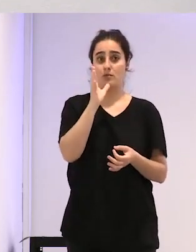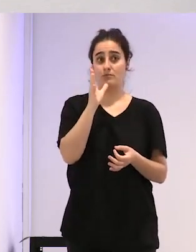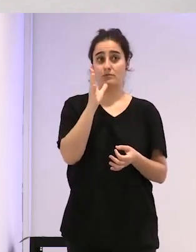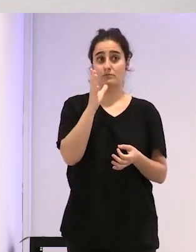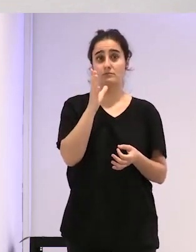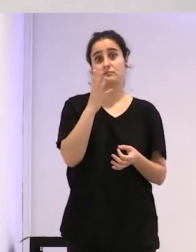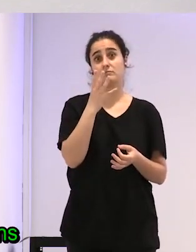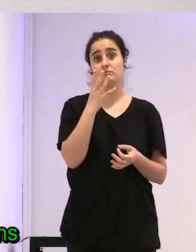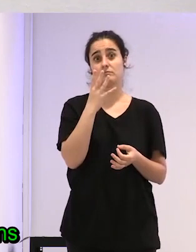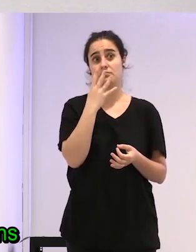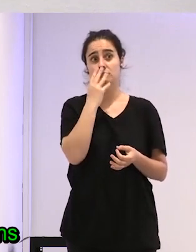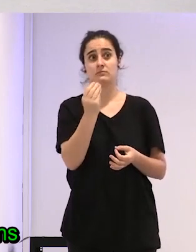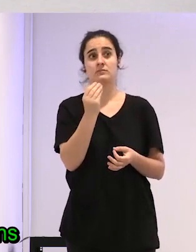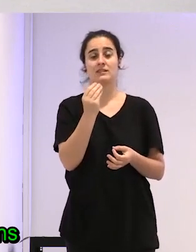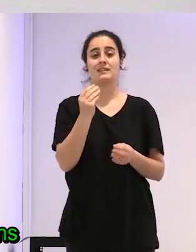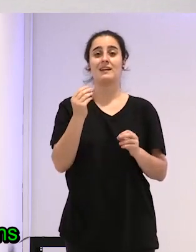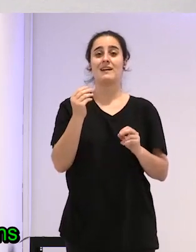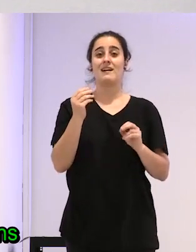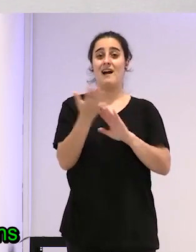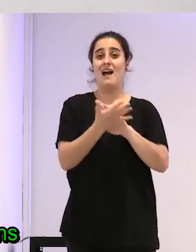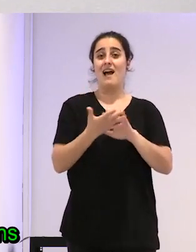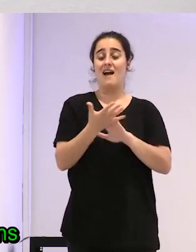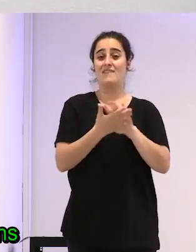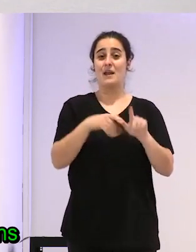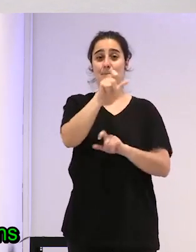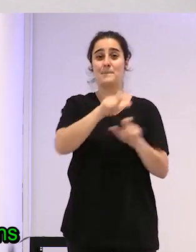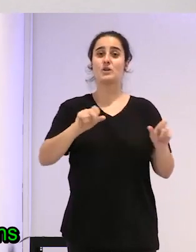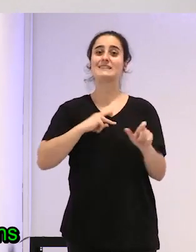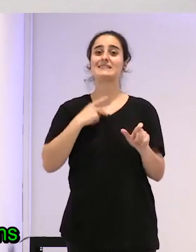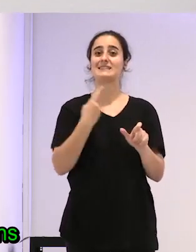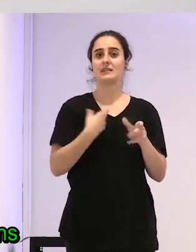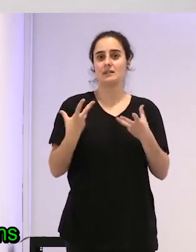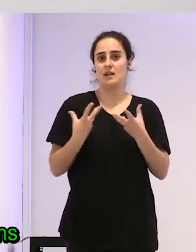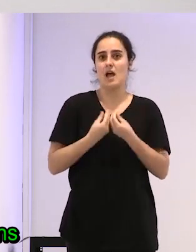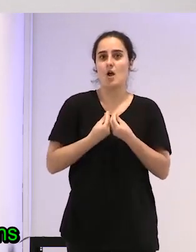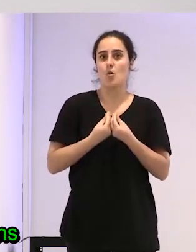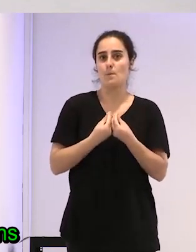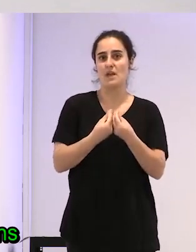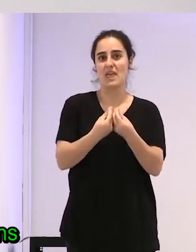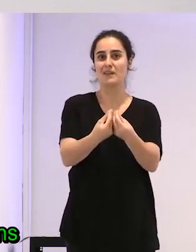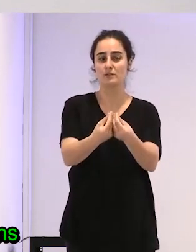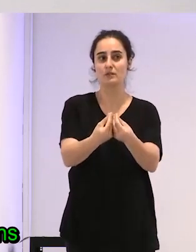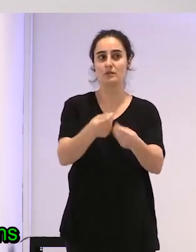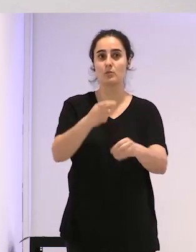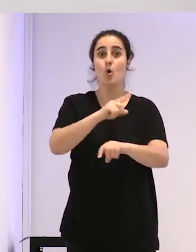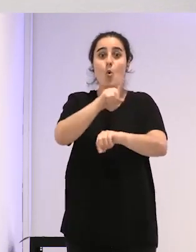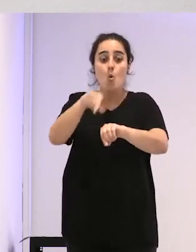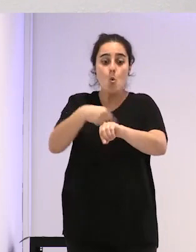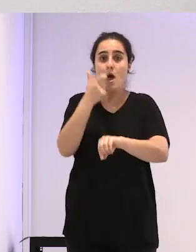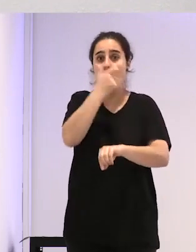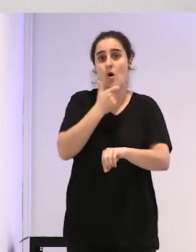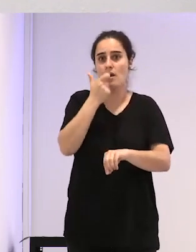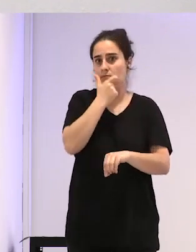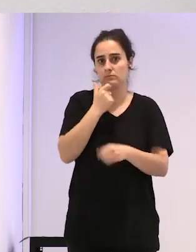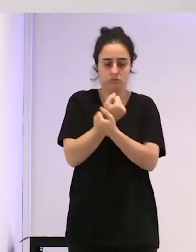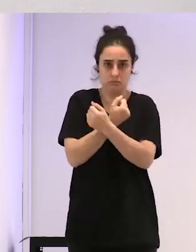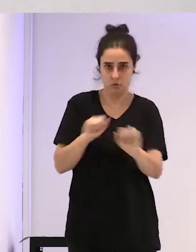hablar un poco del acompañamiento a las personas trans no se puede hacer en una hora, ¿vale?